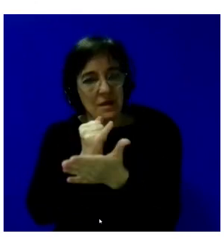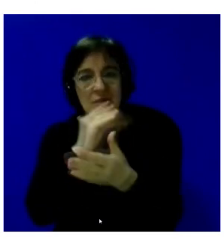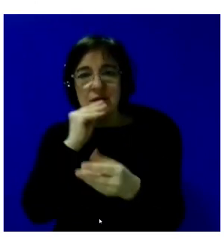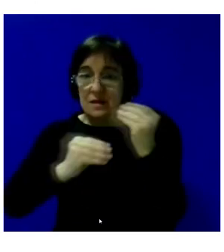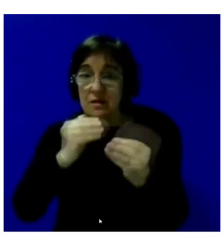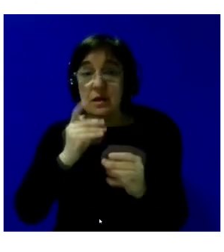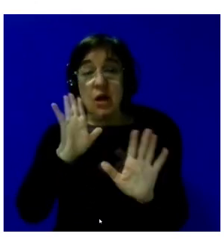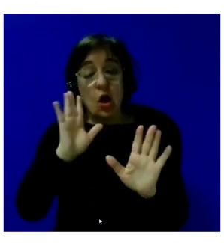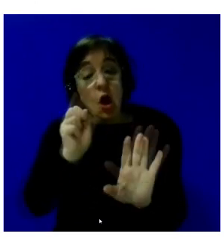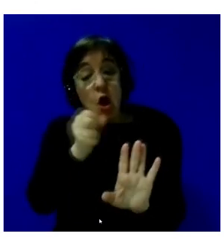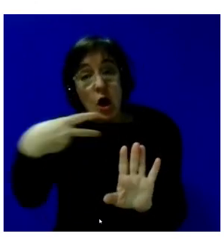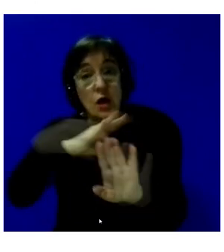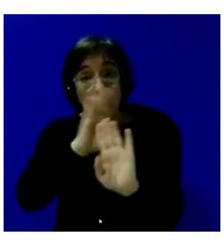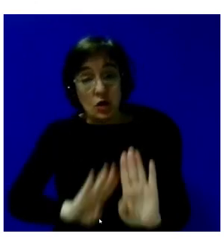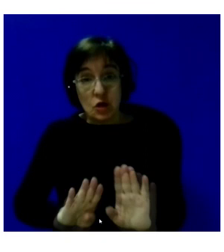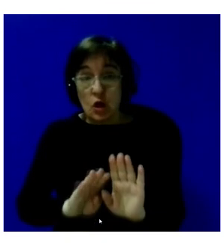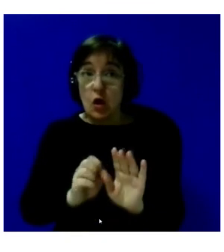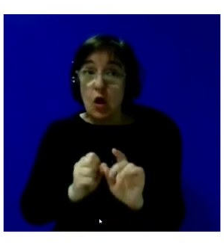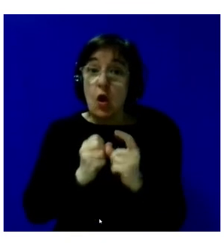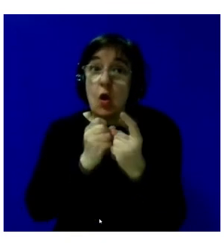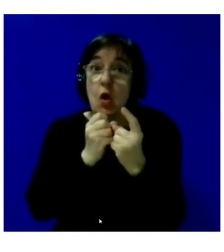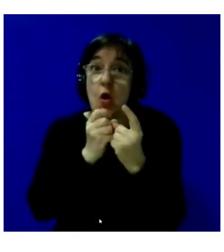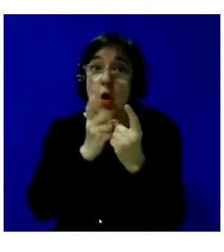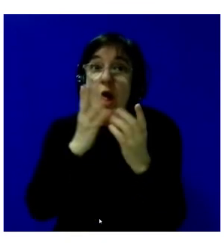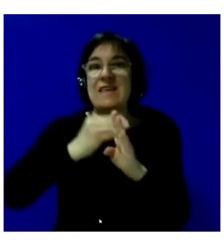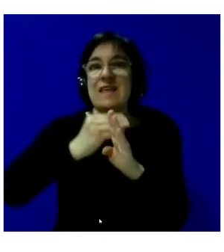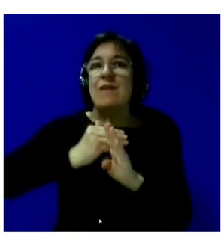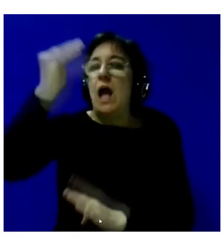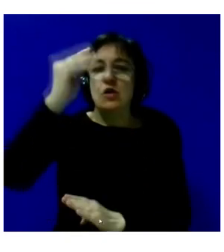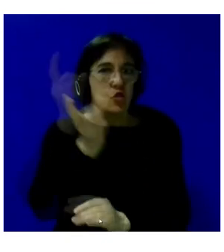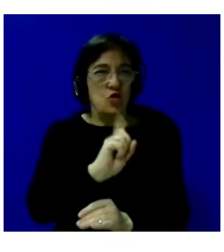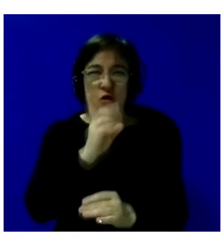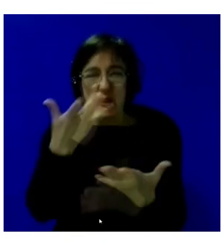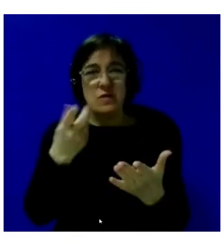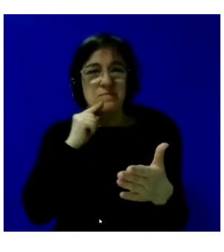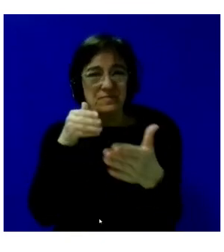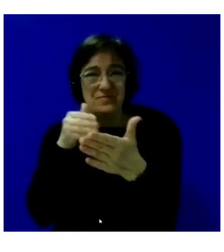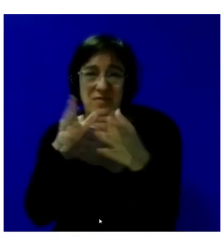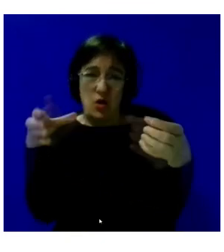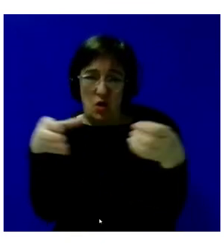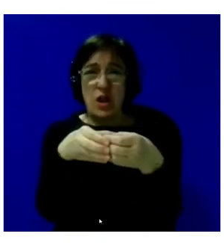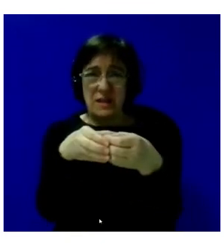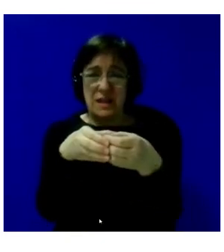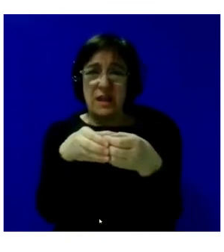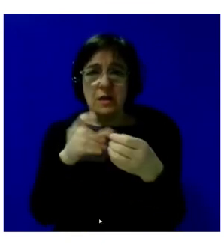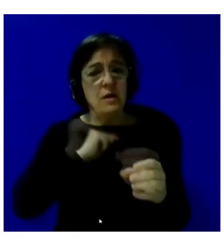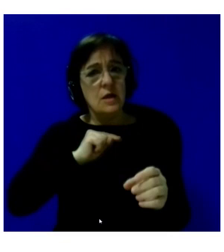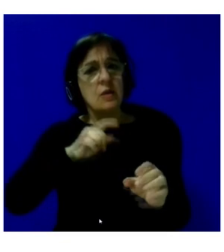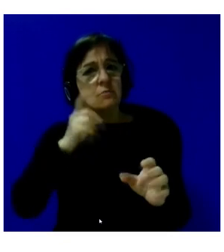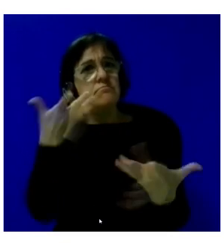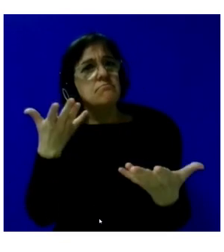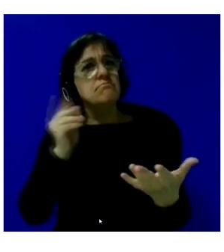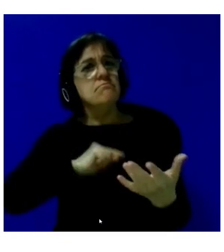Si bien los resultados cuantitativamente no son muy altos, dadas las dificultades del colectivo, estamos moderadamente